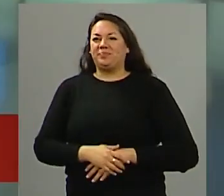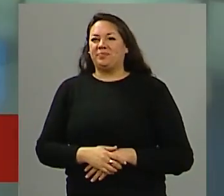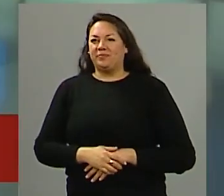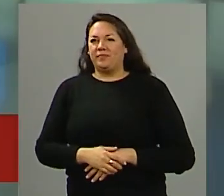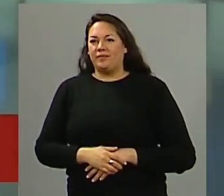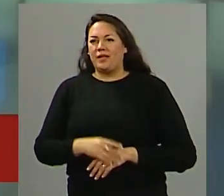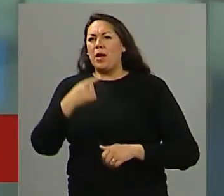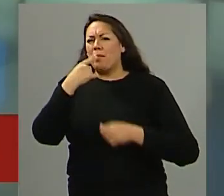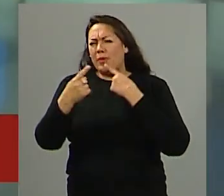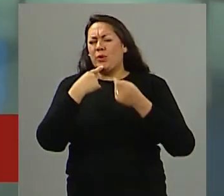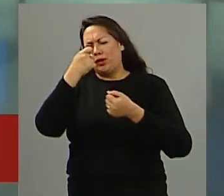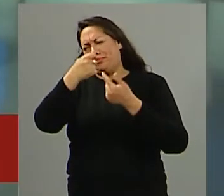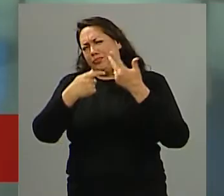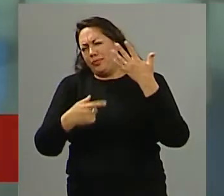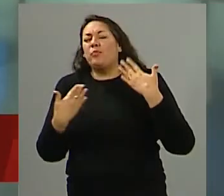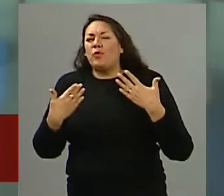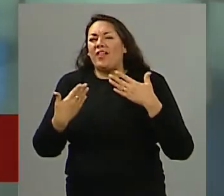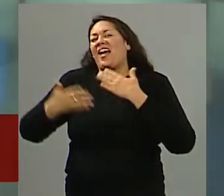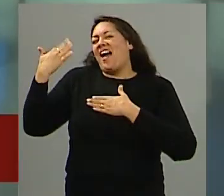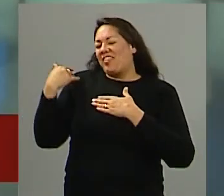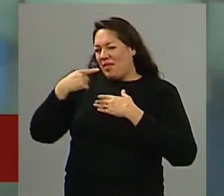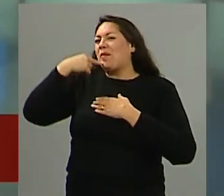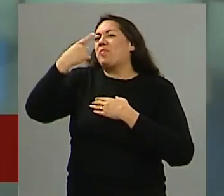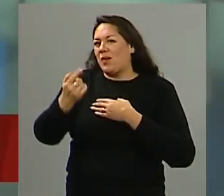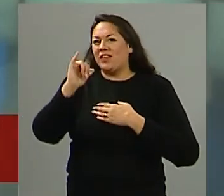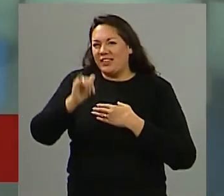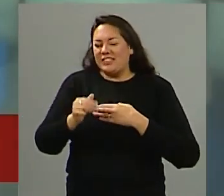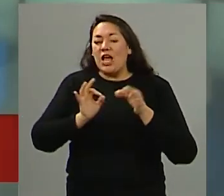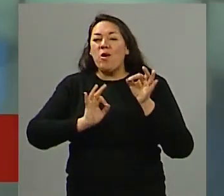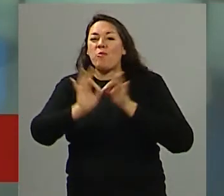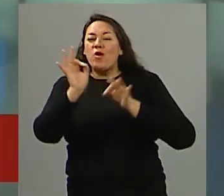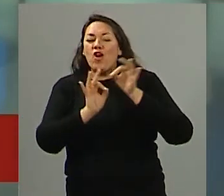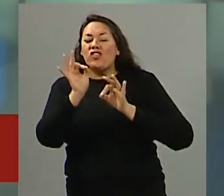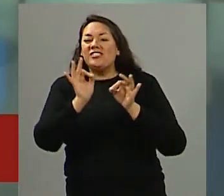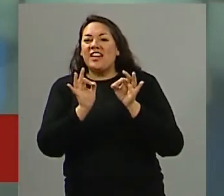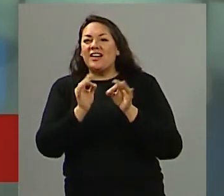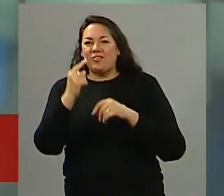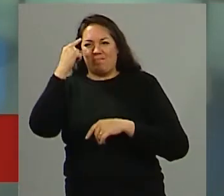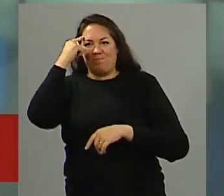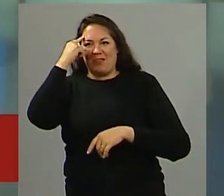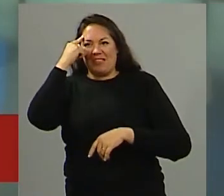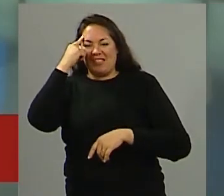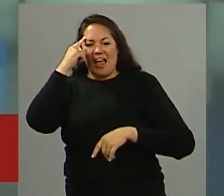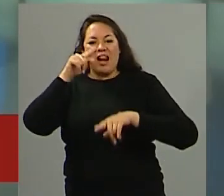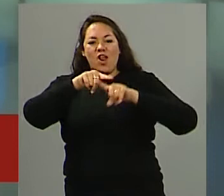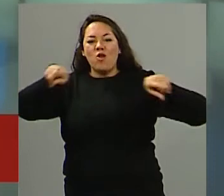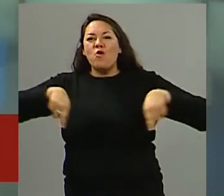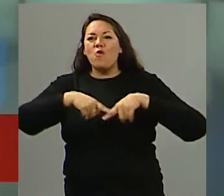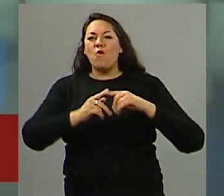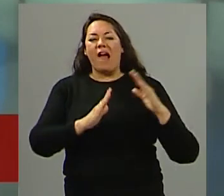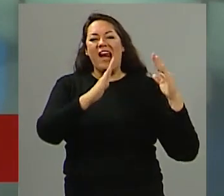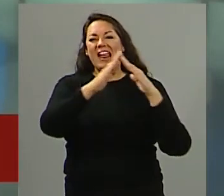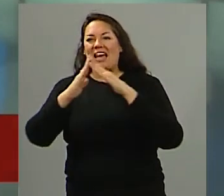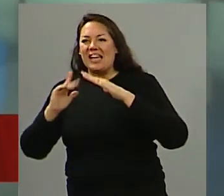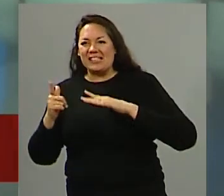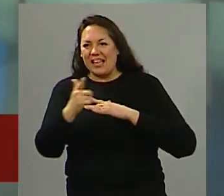preguntarte un montón de cosas digo ya la otra vez te preguntamos de cuál es tu proyecto pensando en la demanda habitacional y en las necesidades que tiene